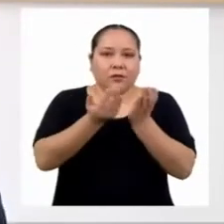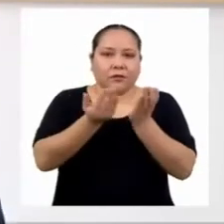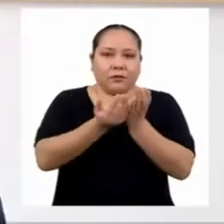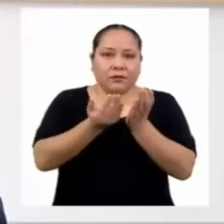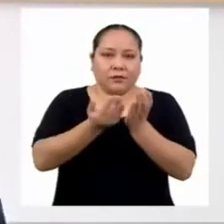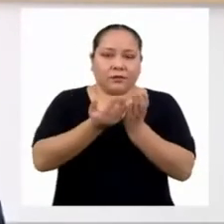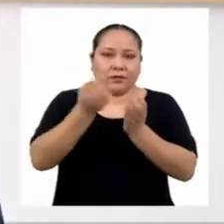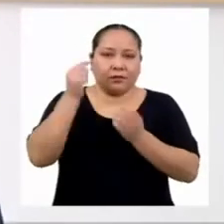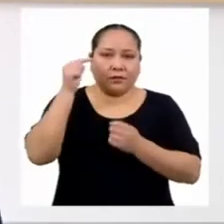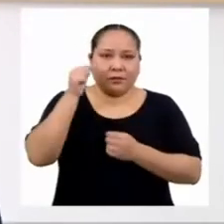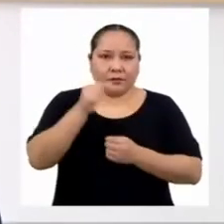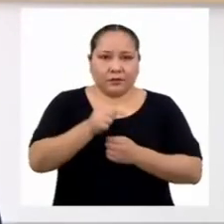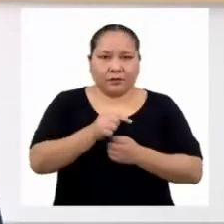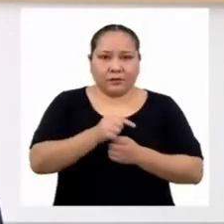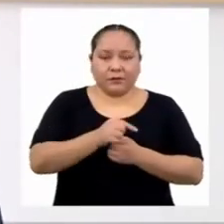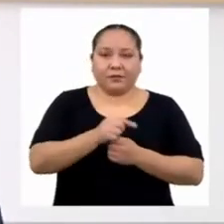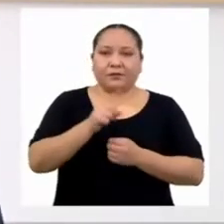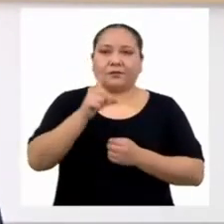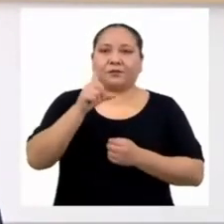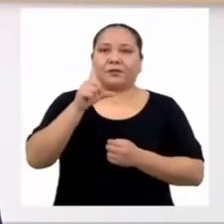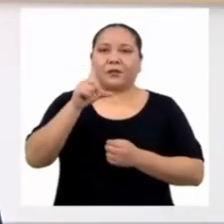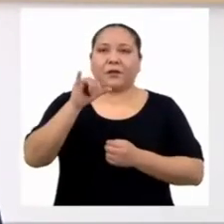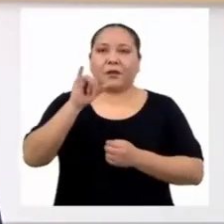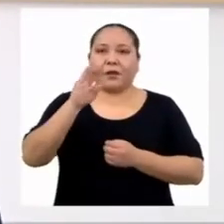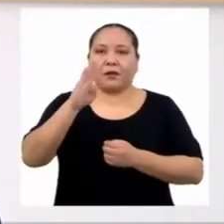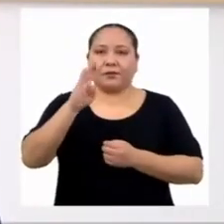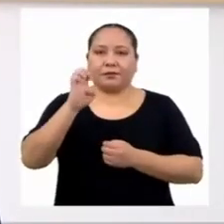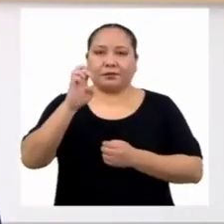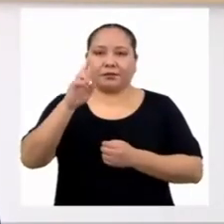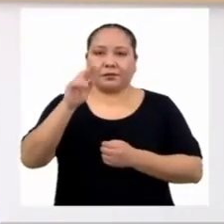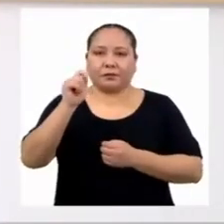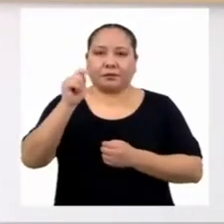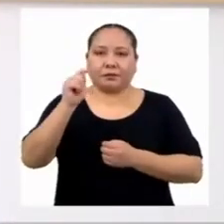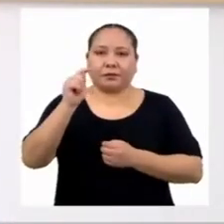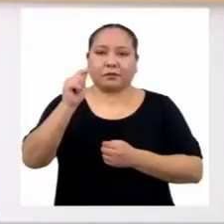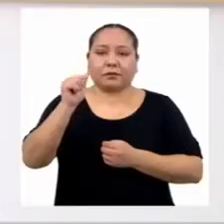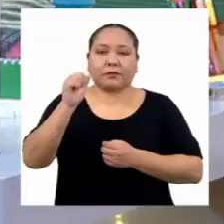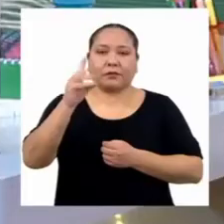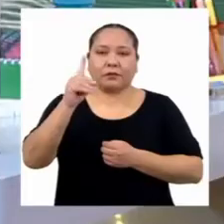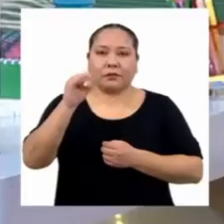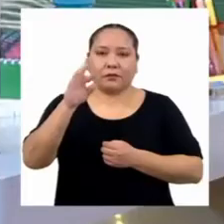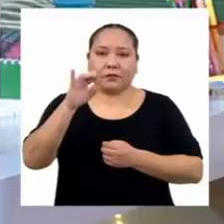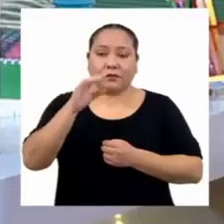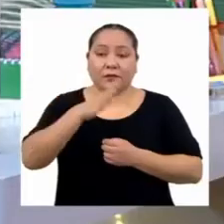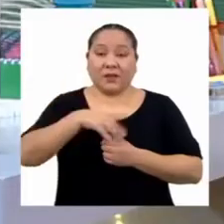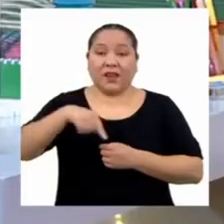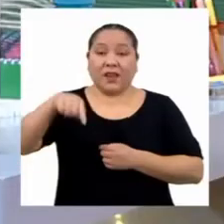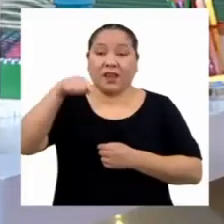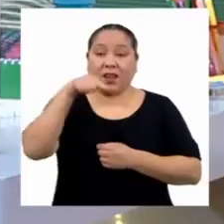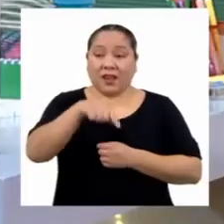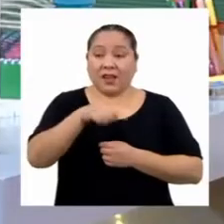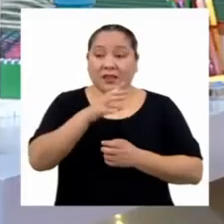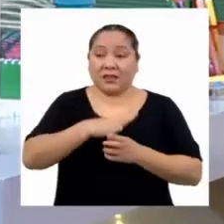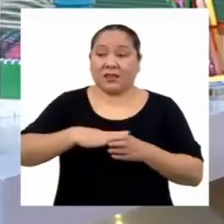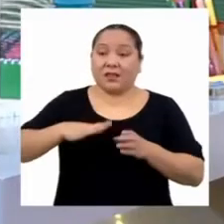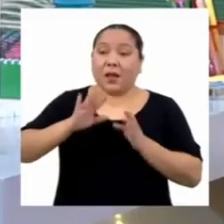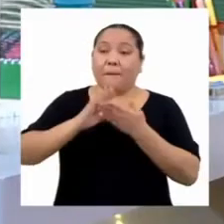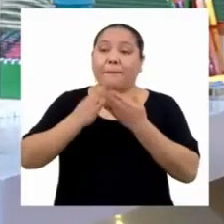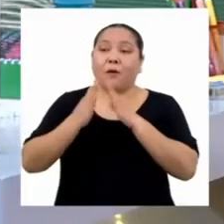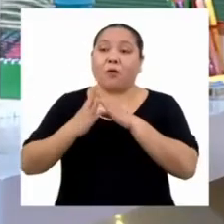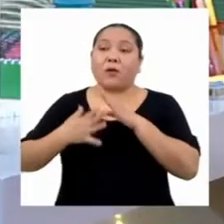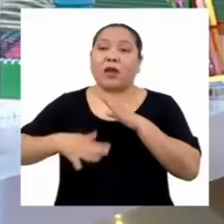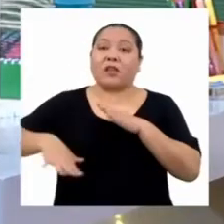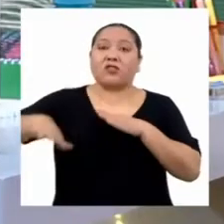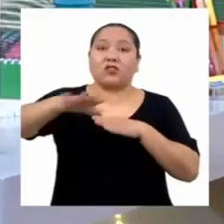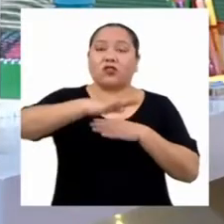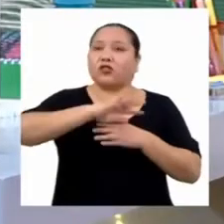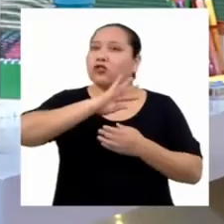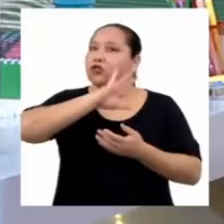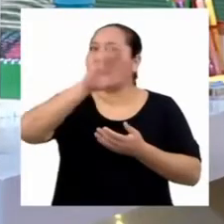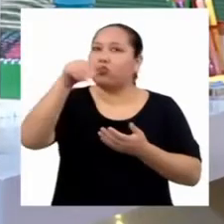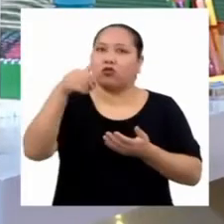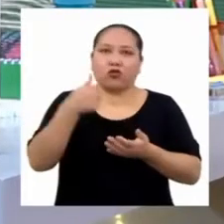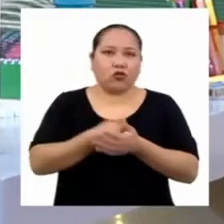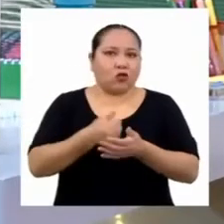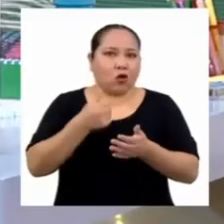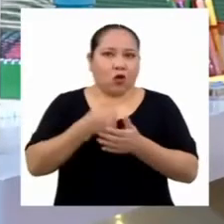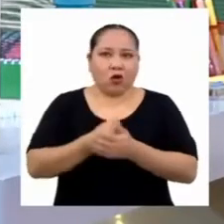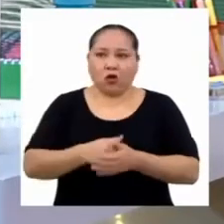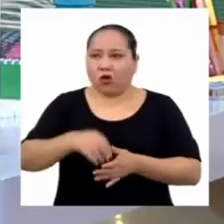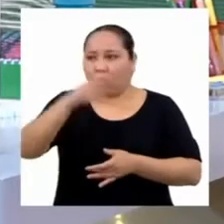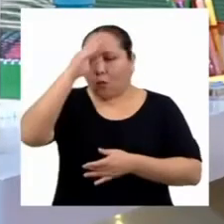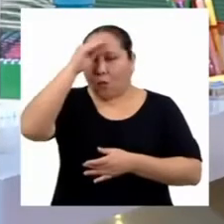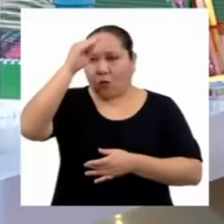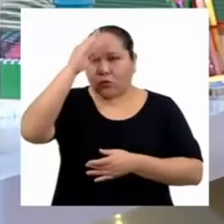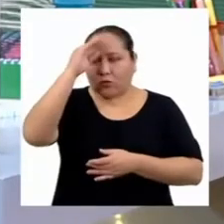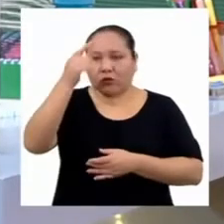institución educativa Los Libertadores. Esa sería tu población. La población, entonces, son todos y todas los